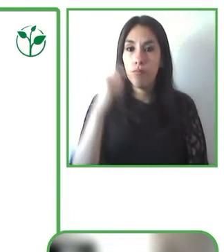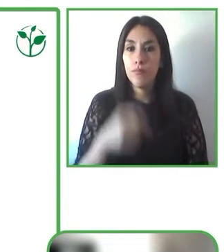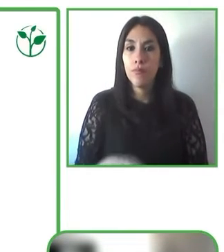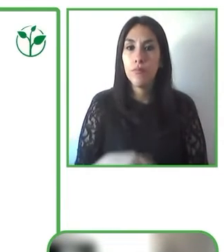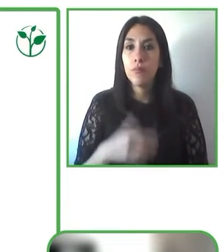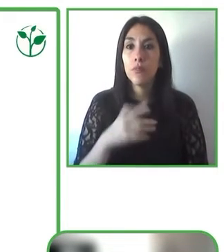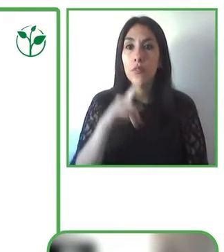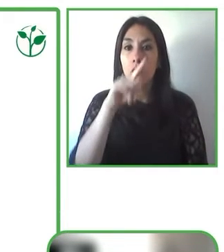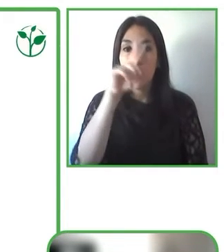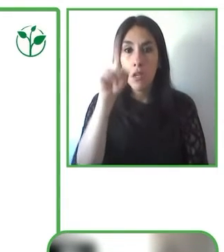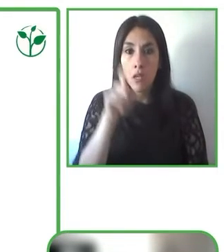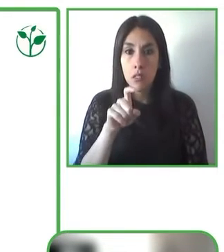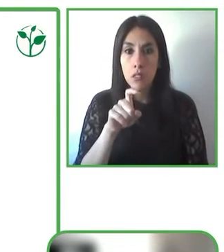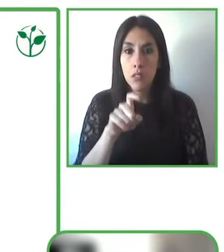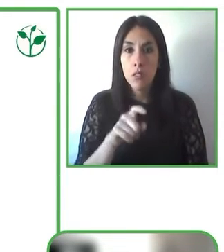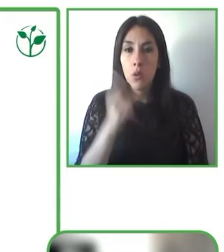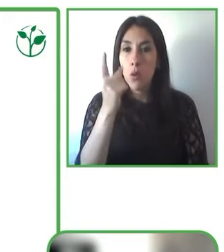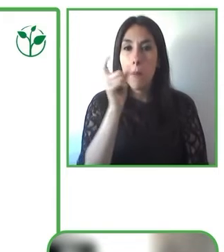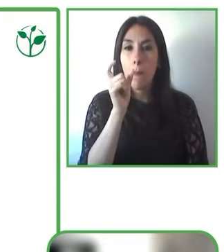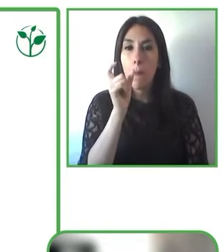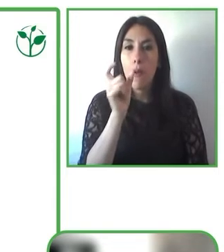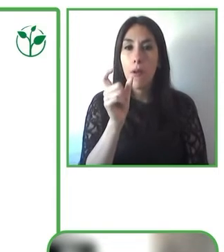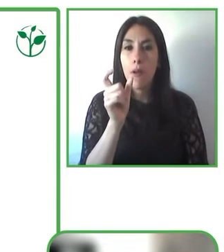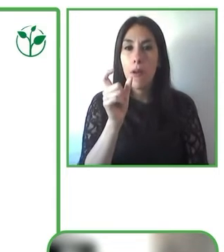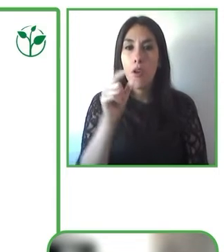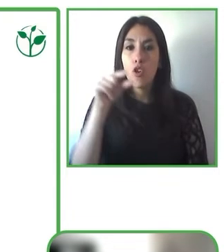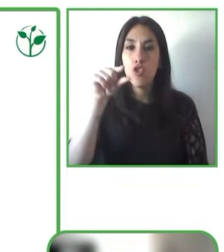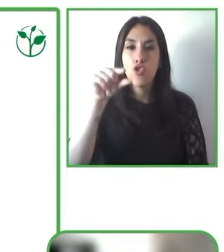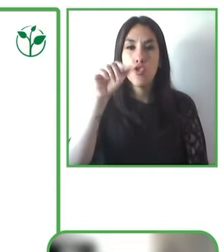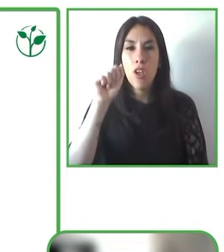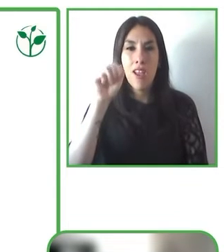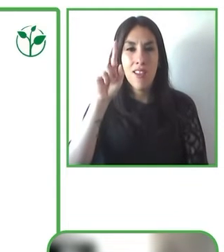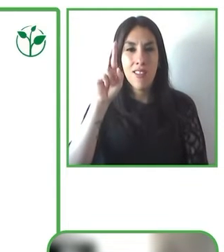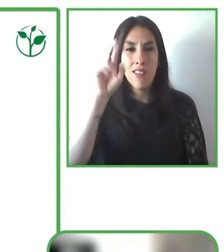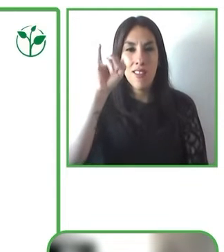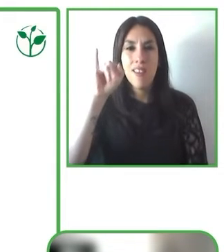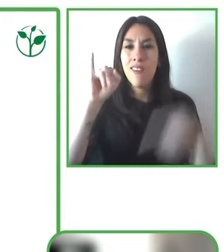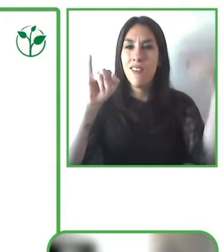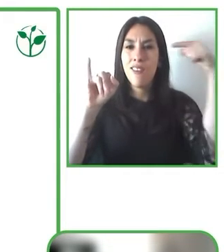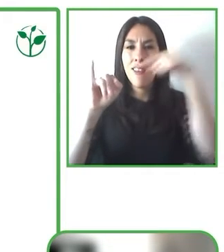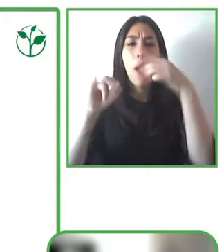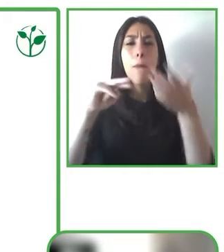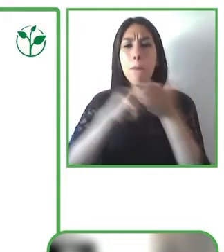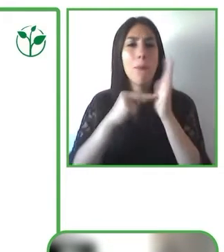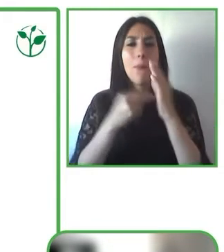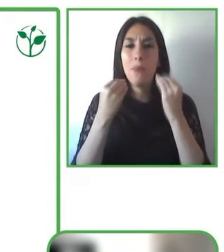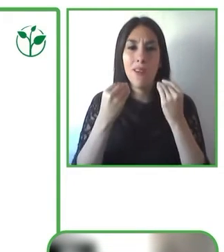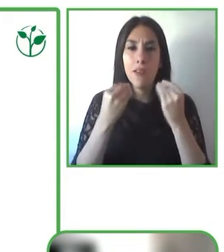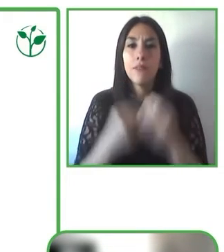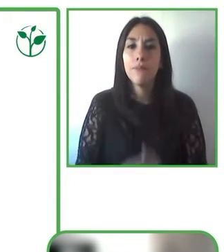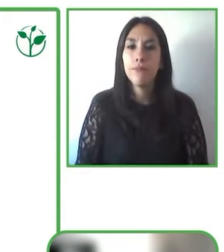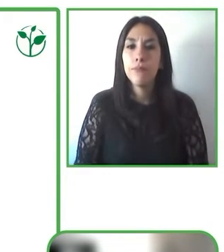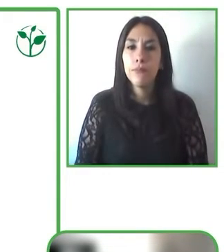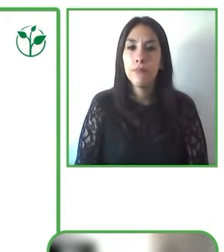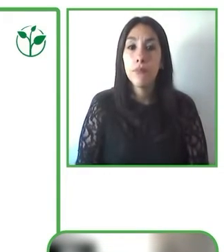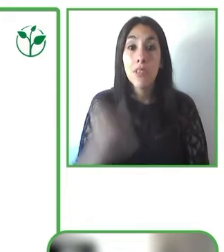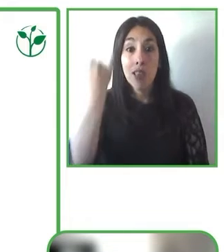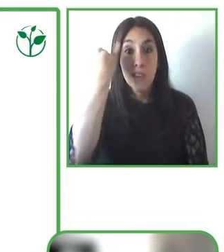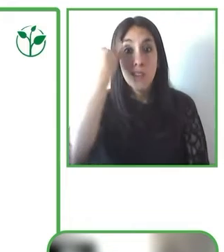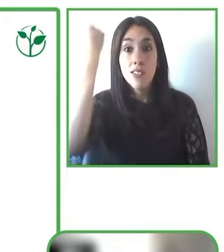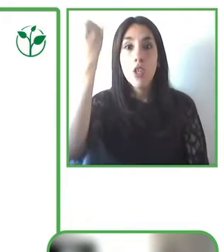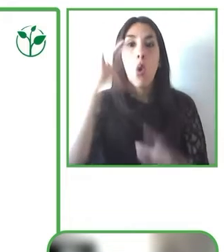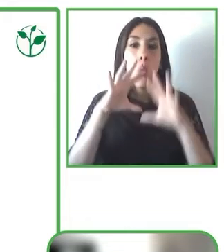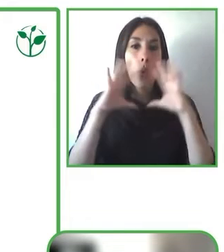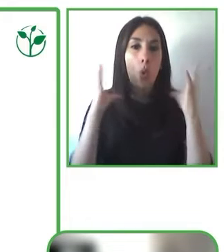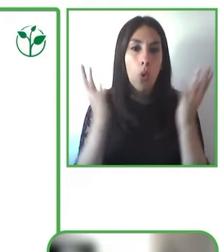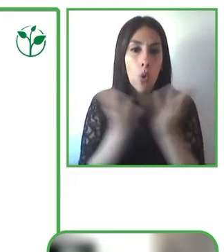Gary es la Iniciativa Global de Informes de Accesibilidad, o Gary por sus siglas en inglés. Se